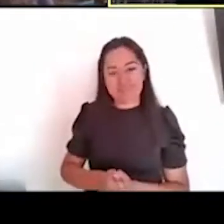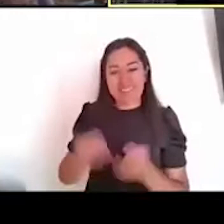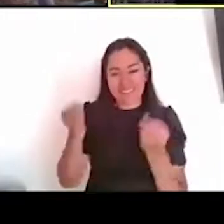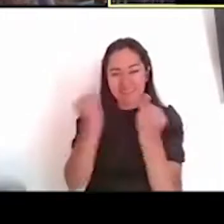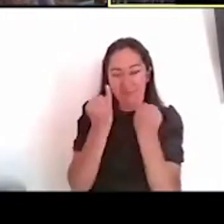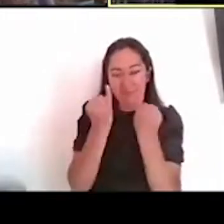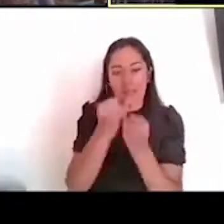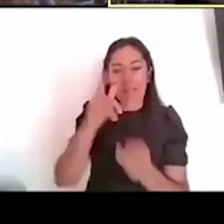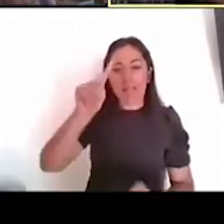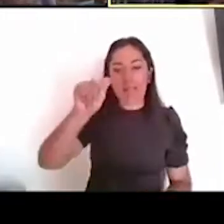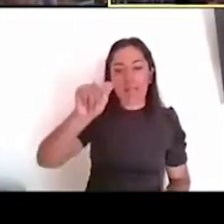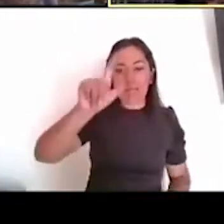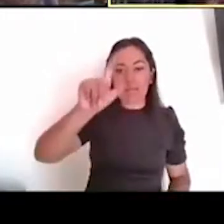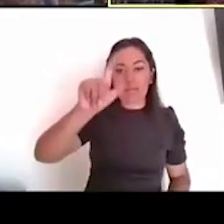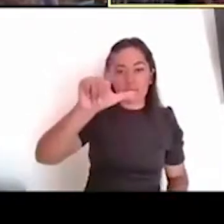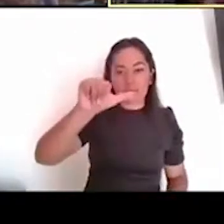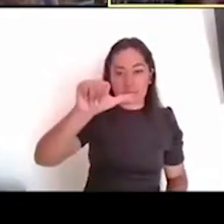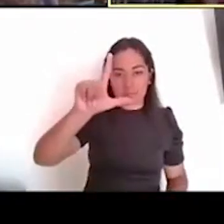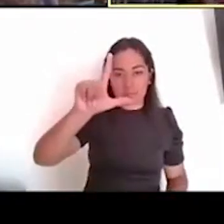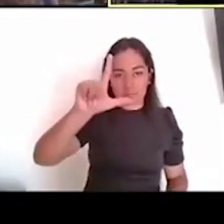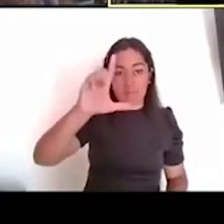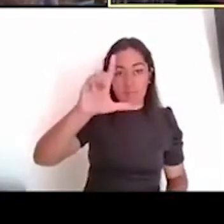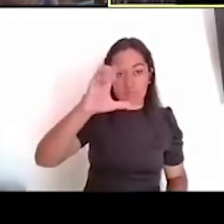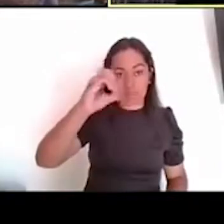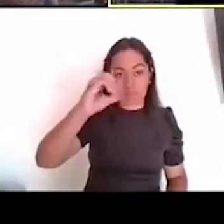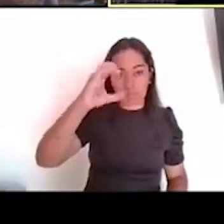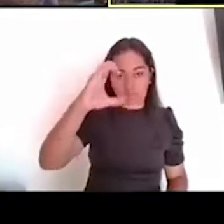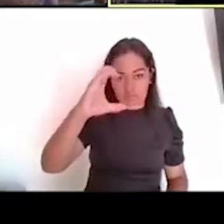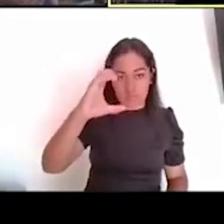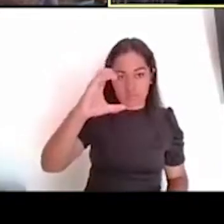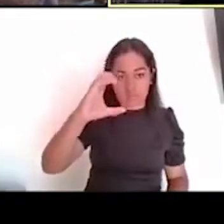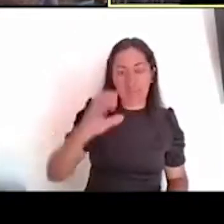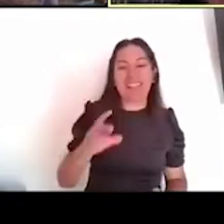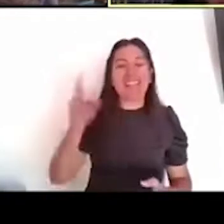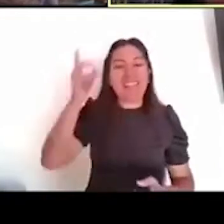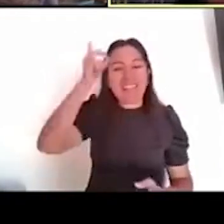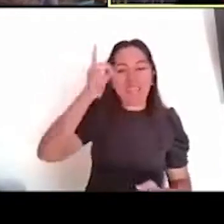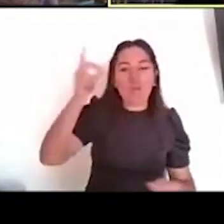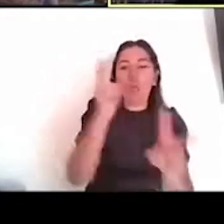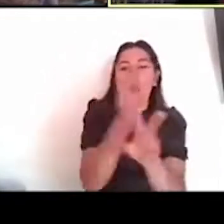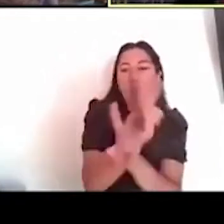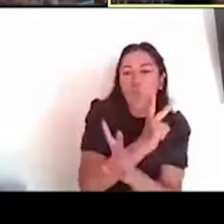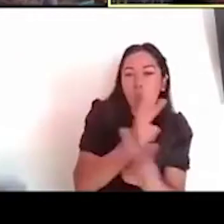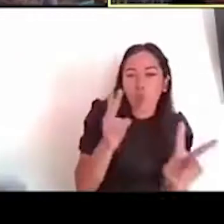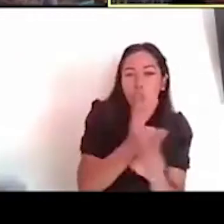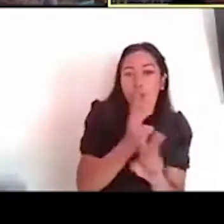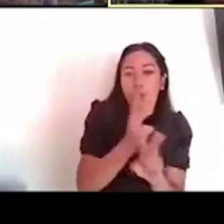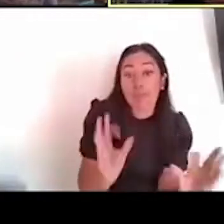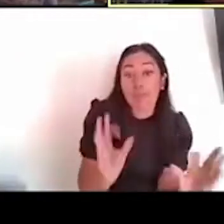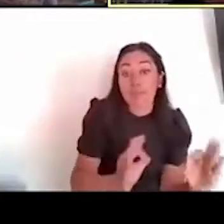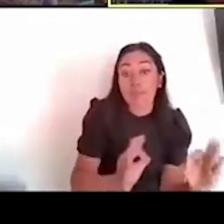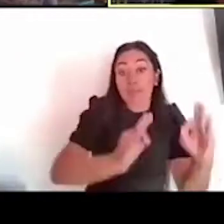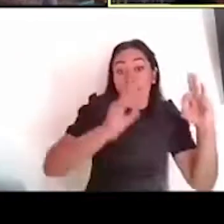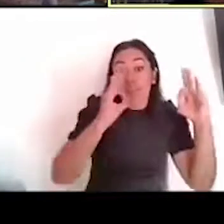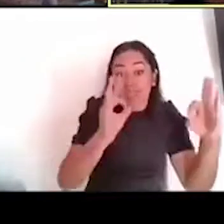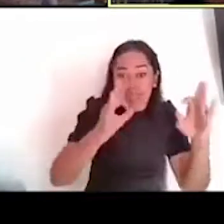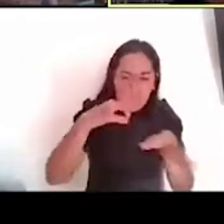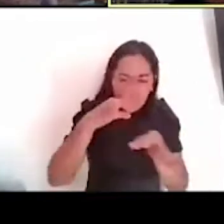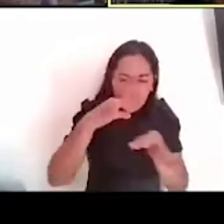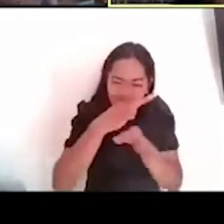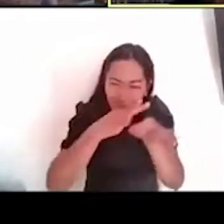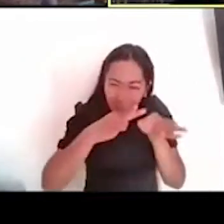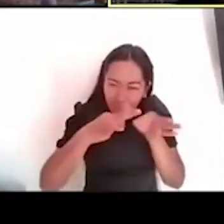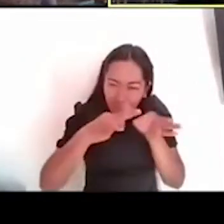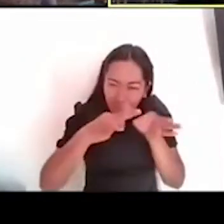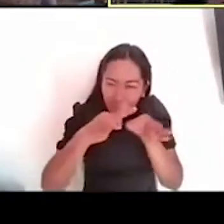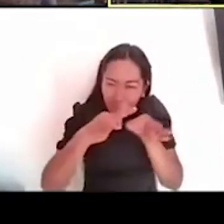el juego, el, el templo de Hecald, Dios del viento, está frente al laboratorio de, de Tlaloc, Dios de